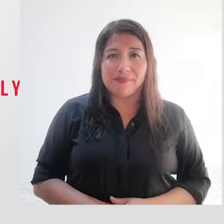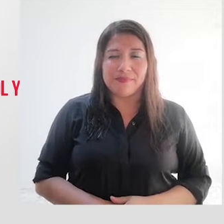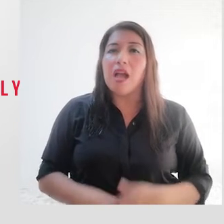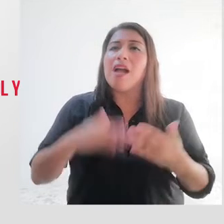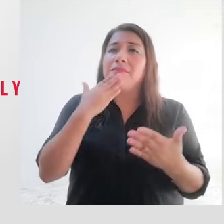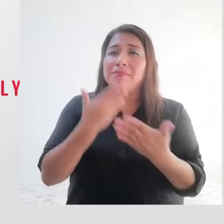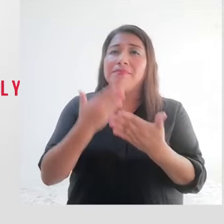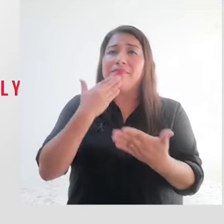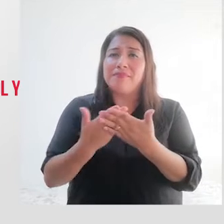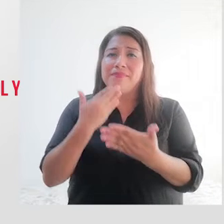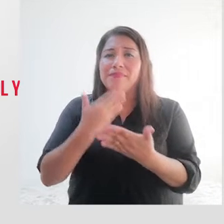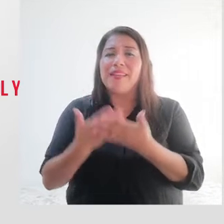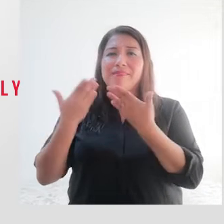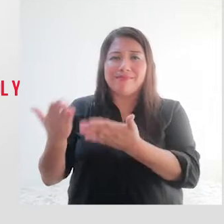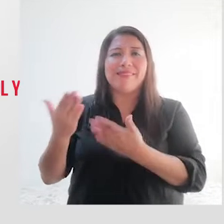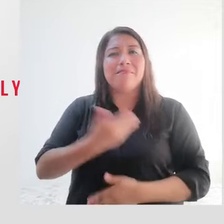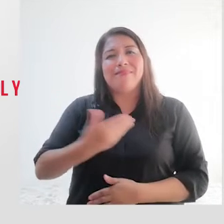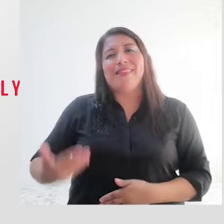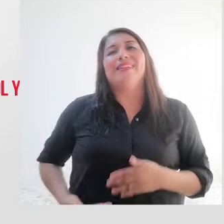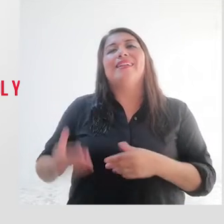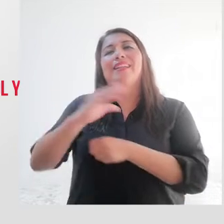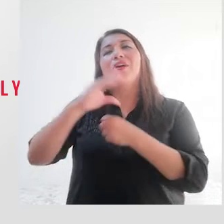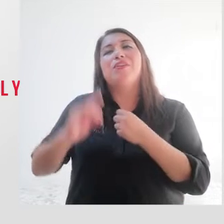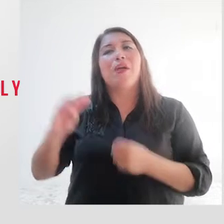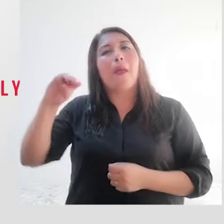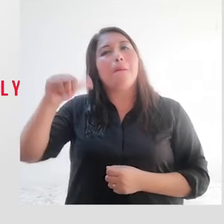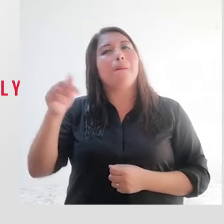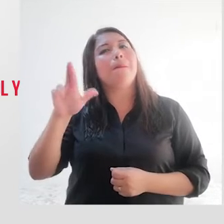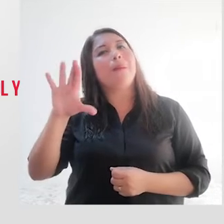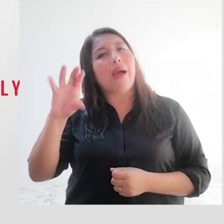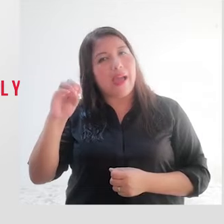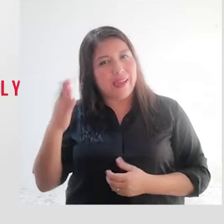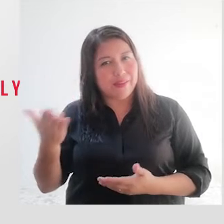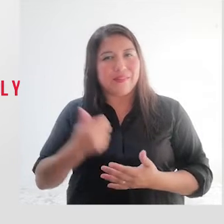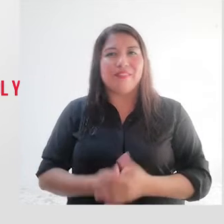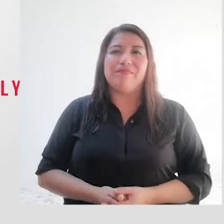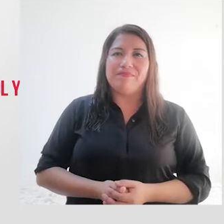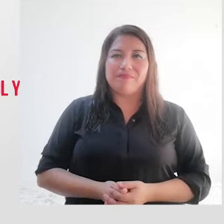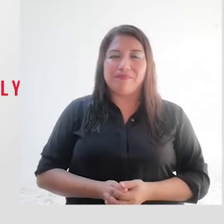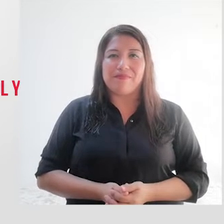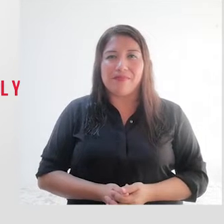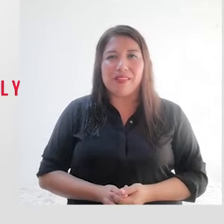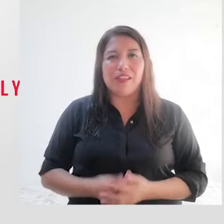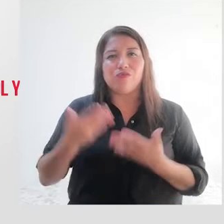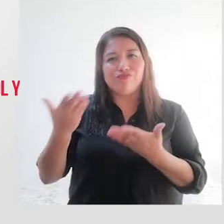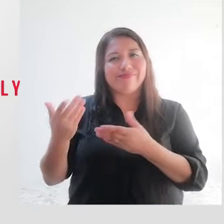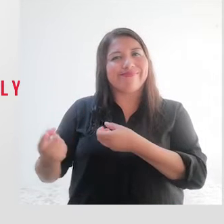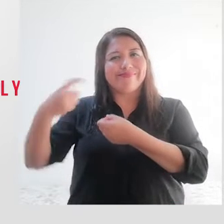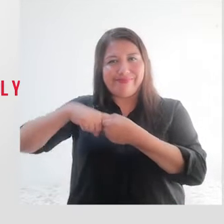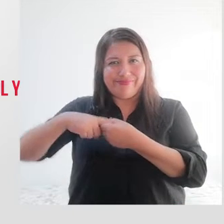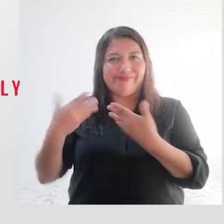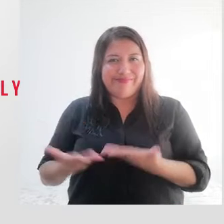Le agradecemos a nuestro presidente del CONADIS, Marco Antonio Gamarra la Barrera, su